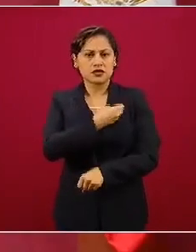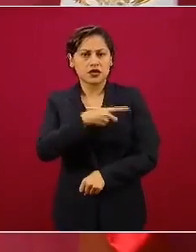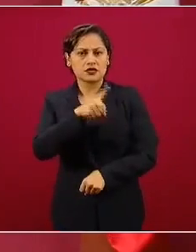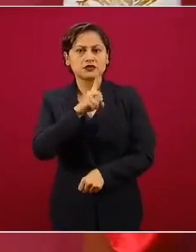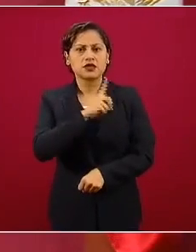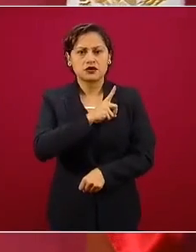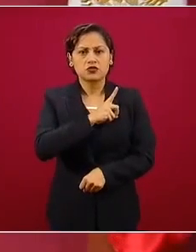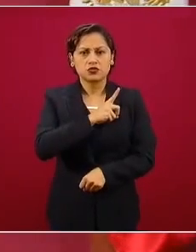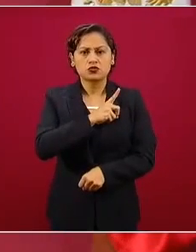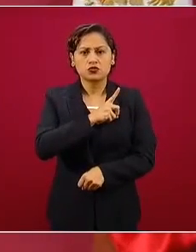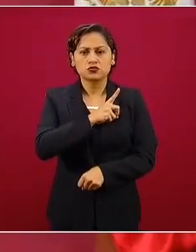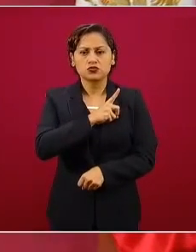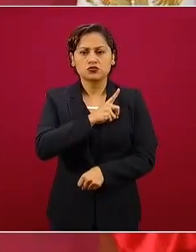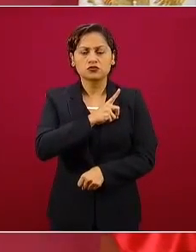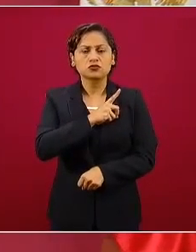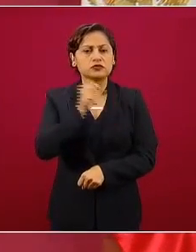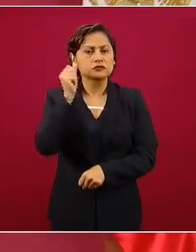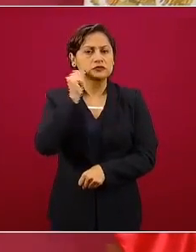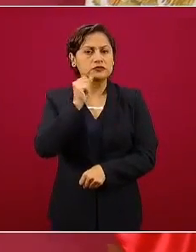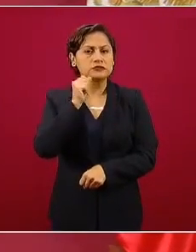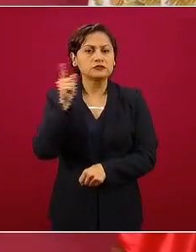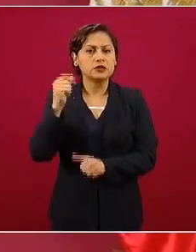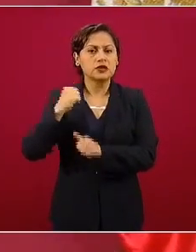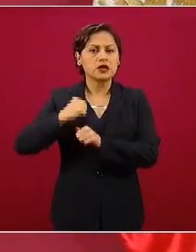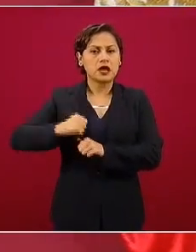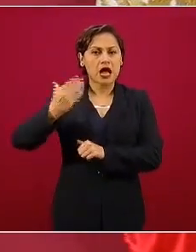científico, a una eminencia.